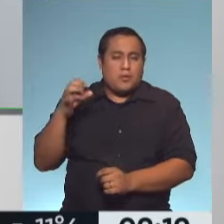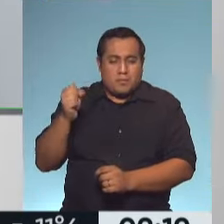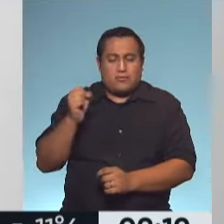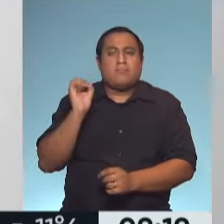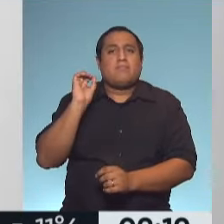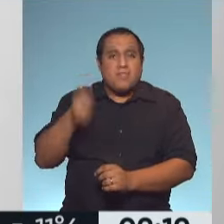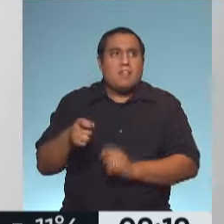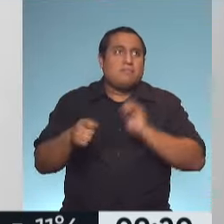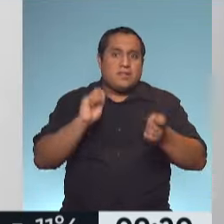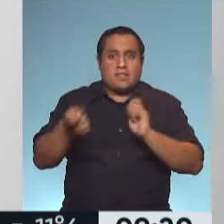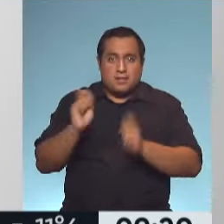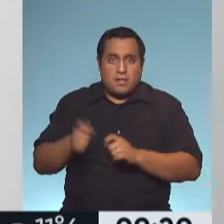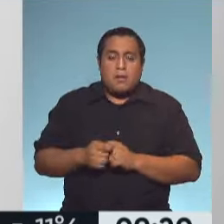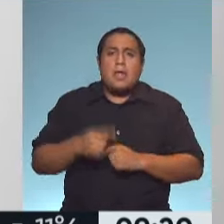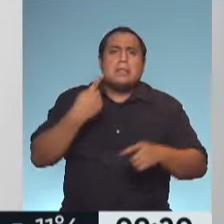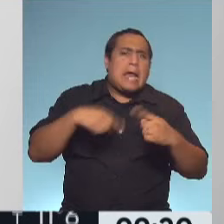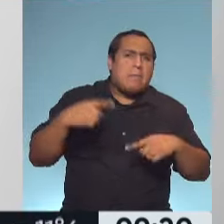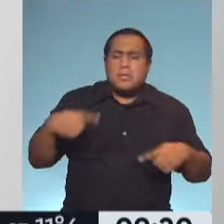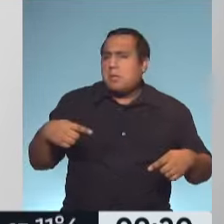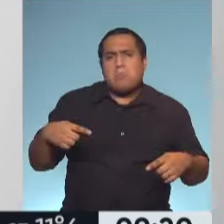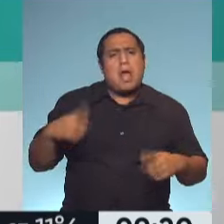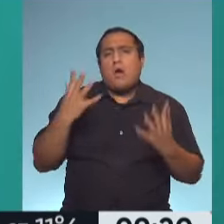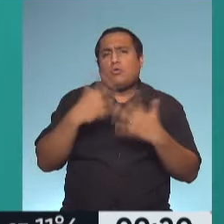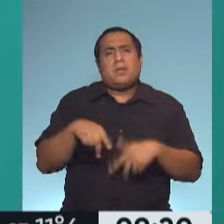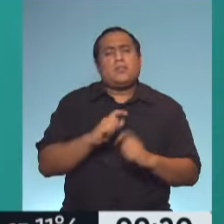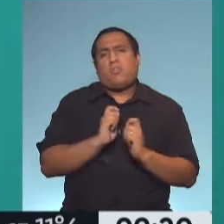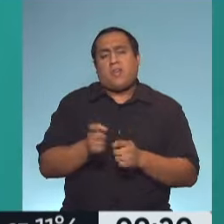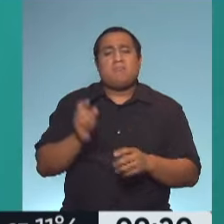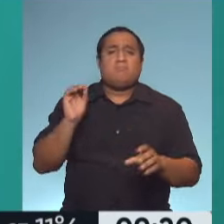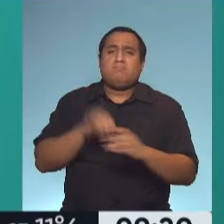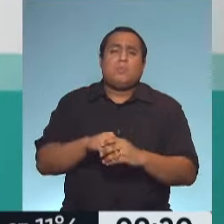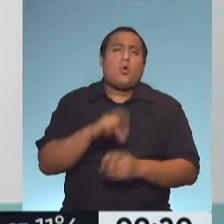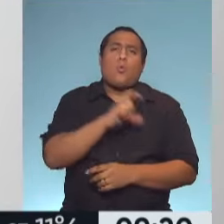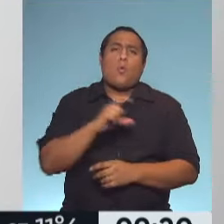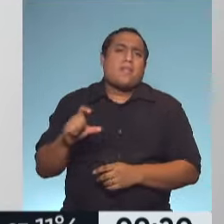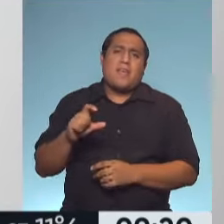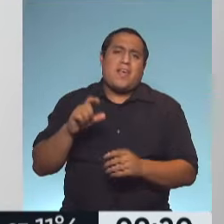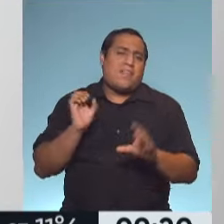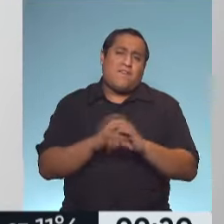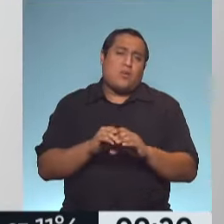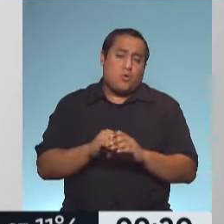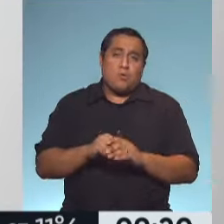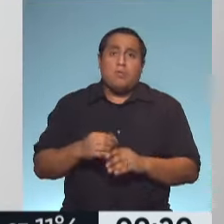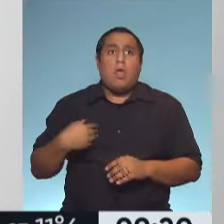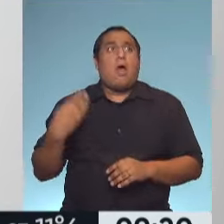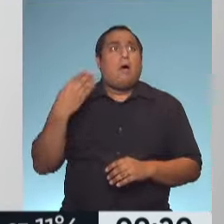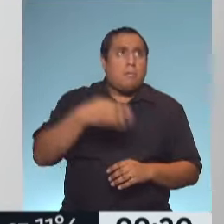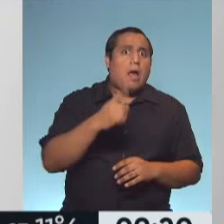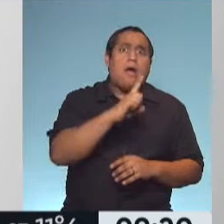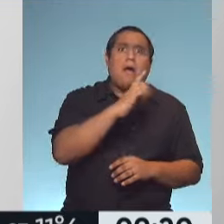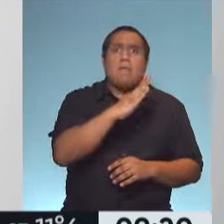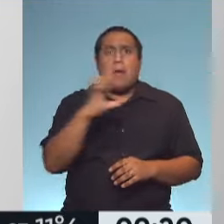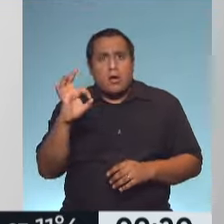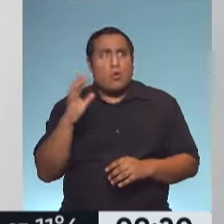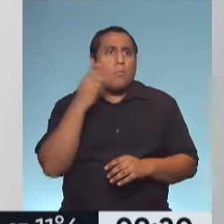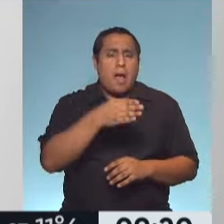No hay que hacer gestión en ningún lado, lo van a tener dentro de su cuenta, no tienen que ir a ningún lado, ni presencial, ni nada. Remarquemos eso, porque